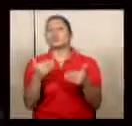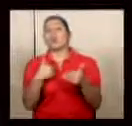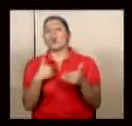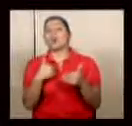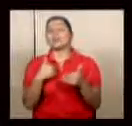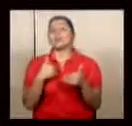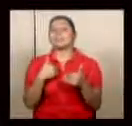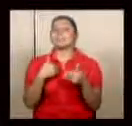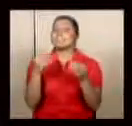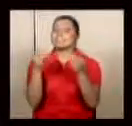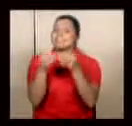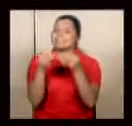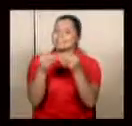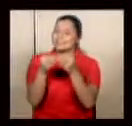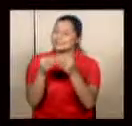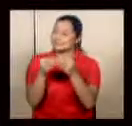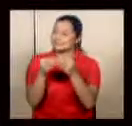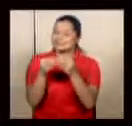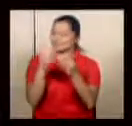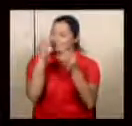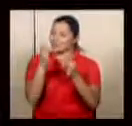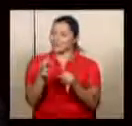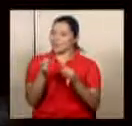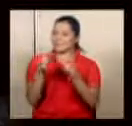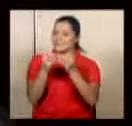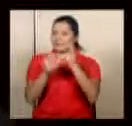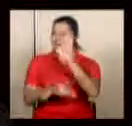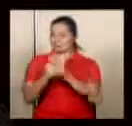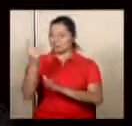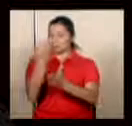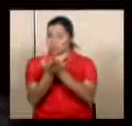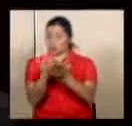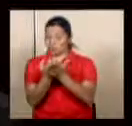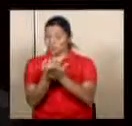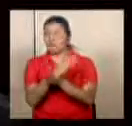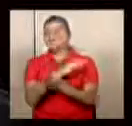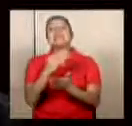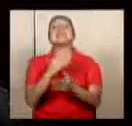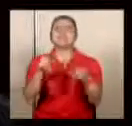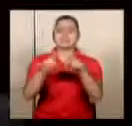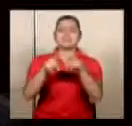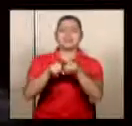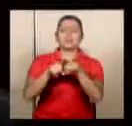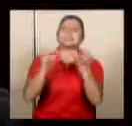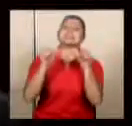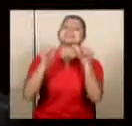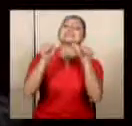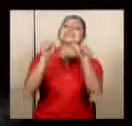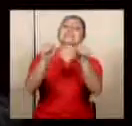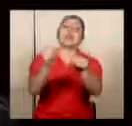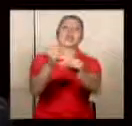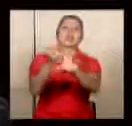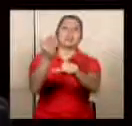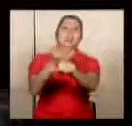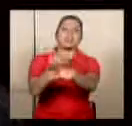ambiciosa de crecimiento económico y por otro lado, evidentemente sigue aumentando como si fuera una especie de bola de